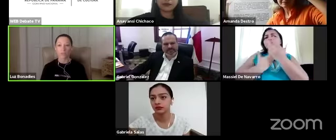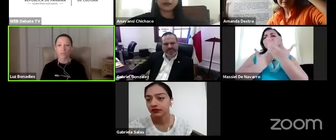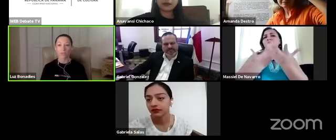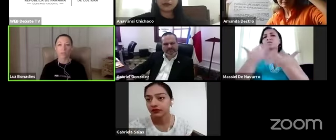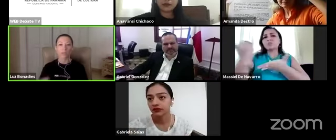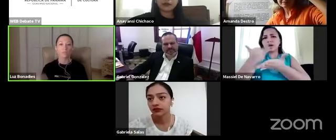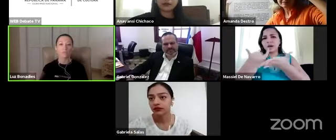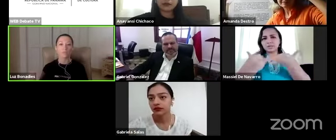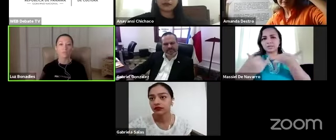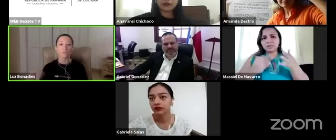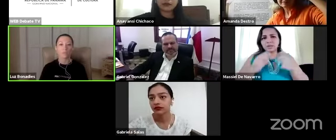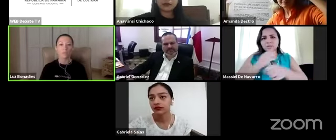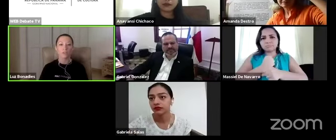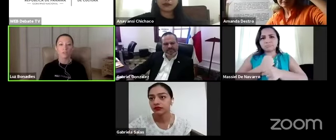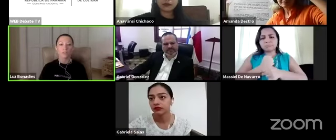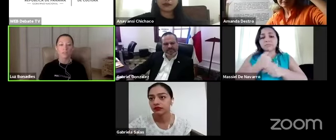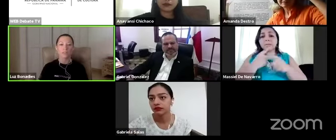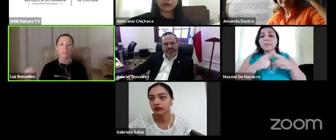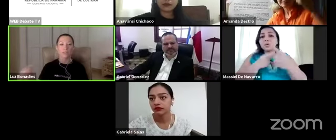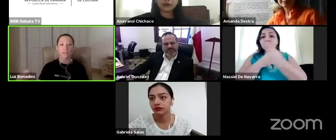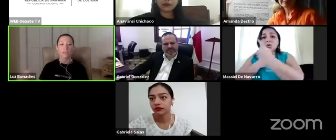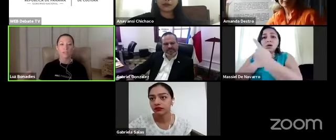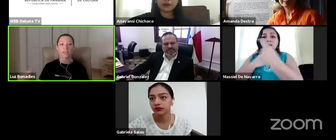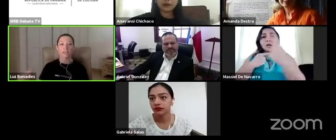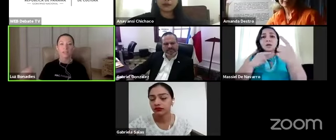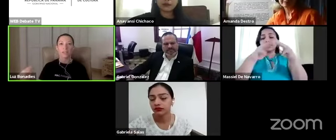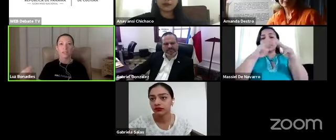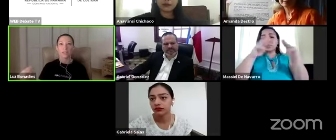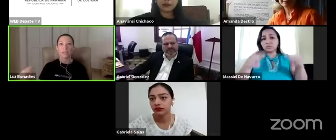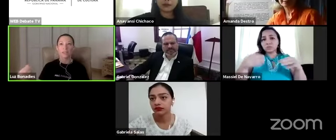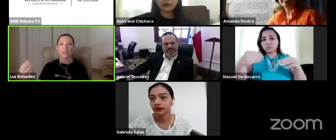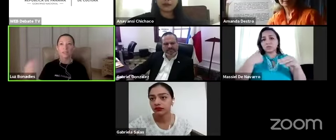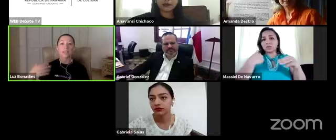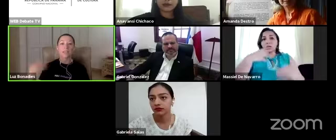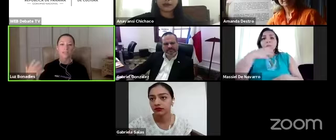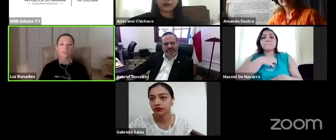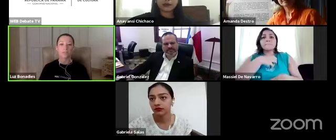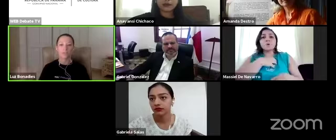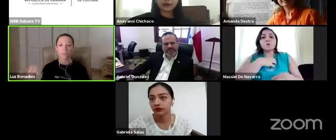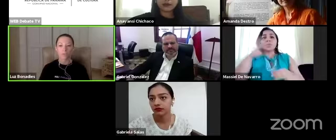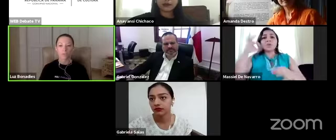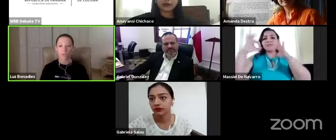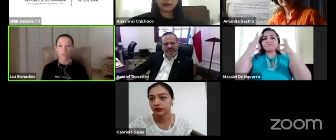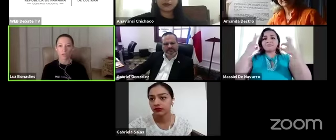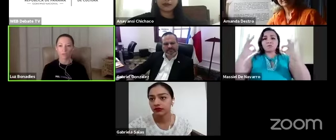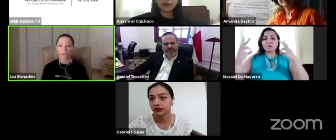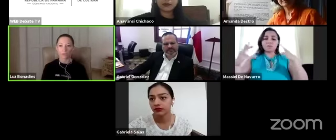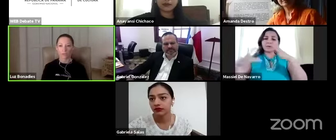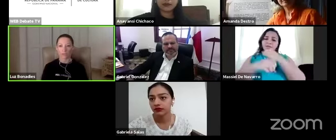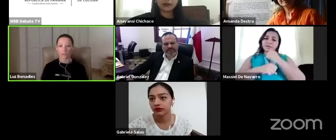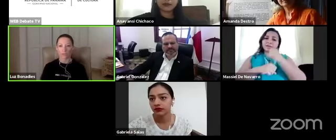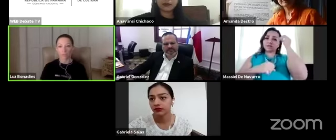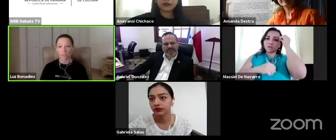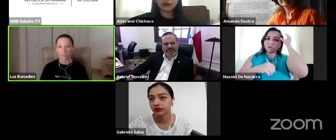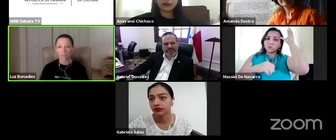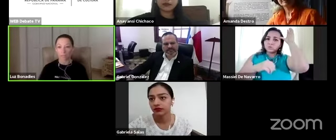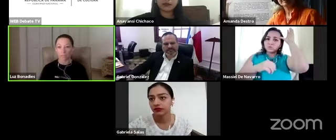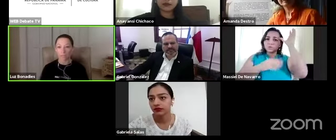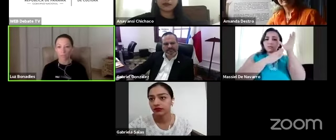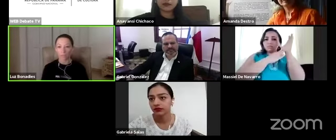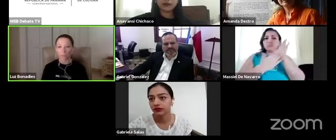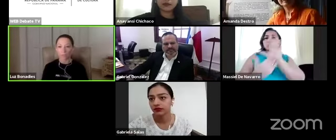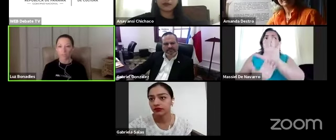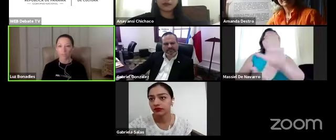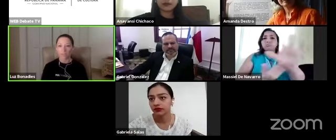contemporáneas pero cada museo tendrá su manera de crear ese conocimiento y poderlo repartir